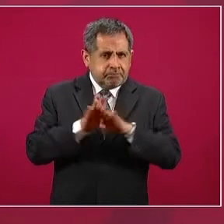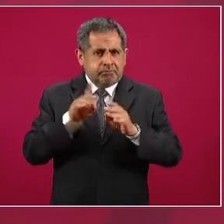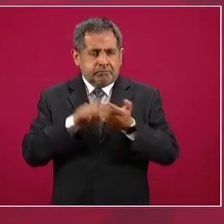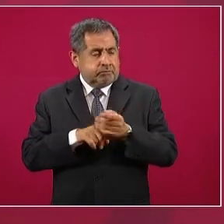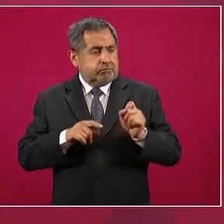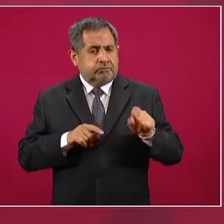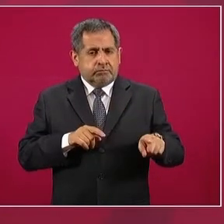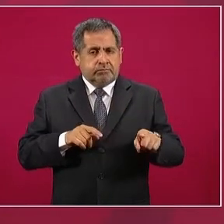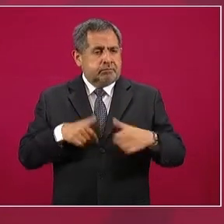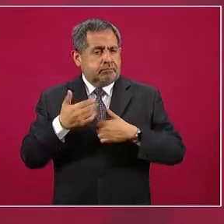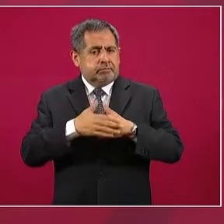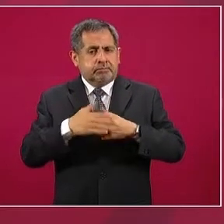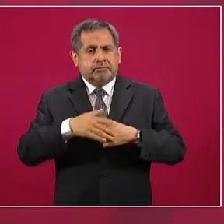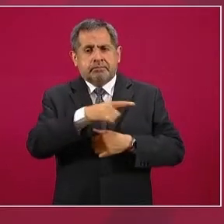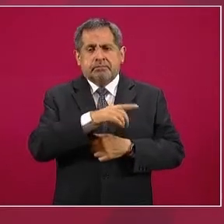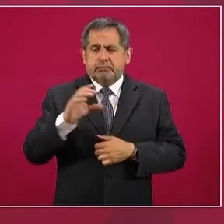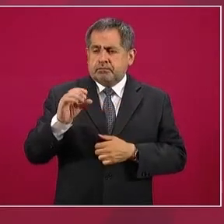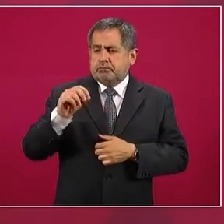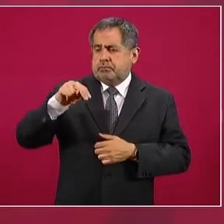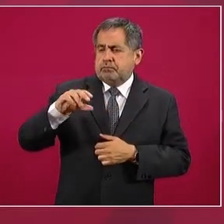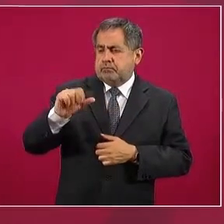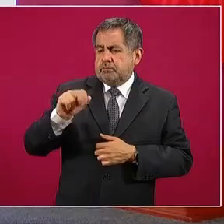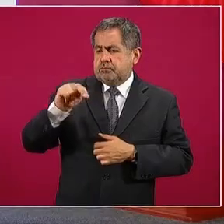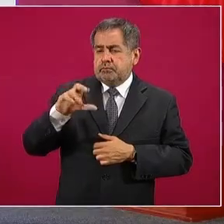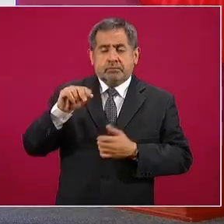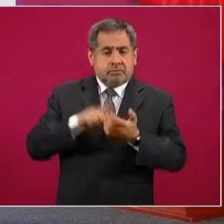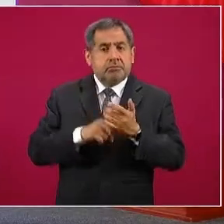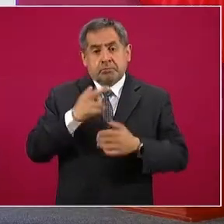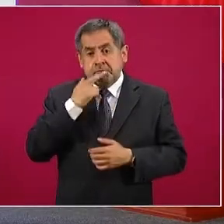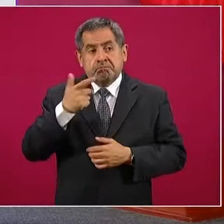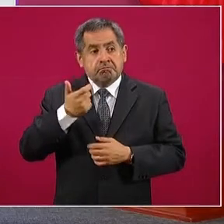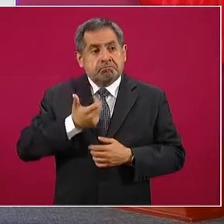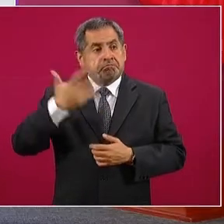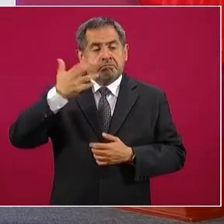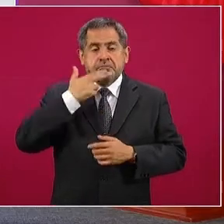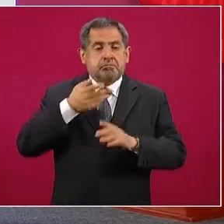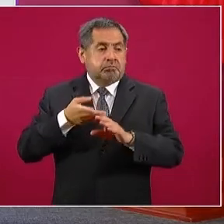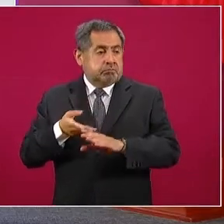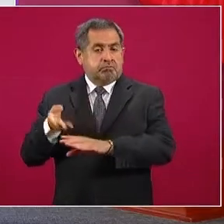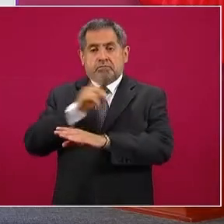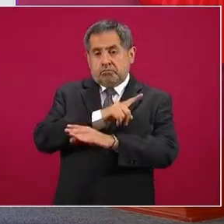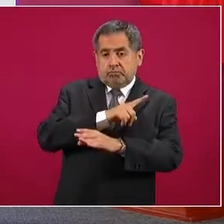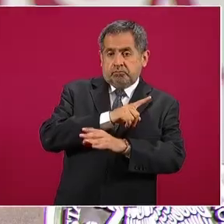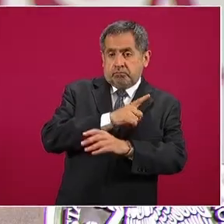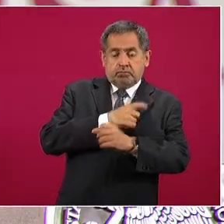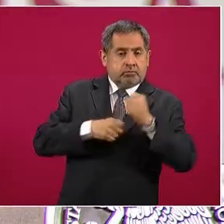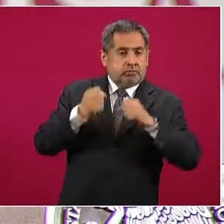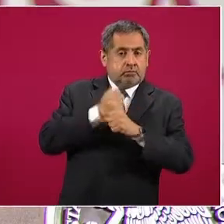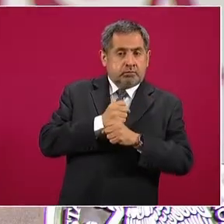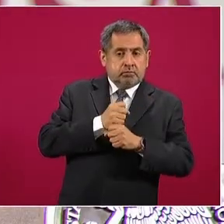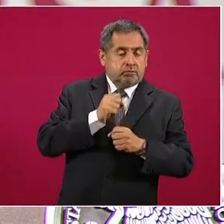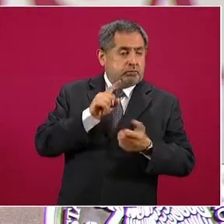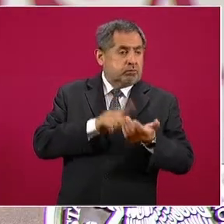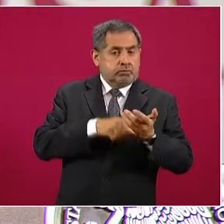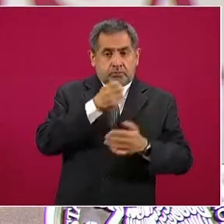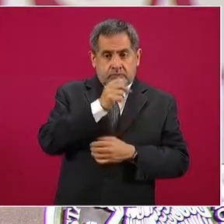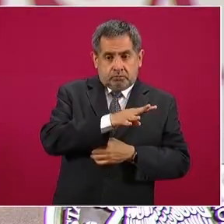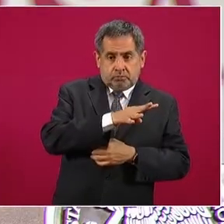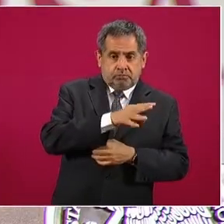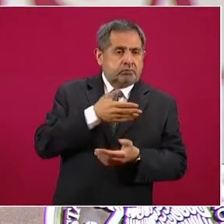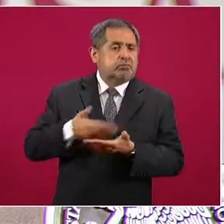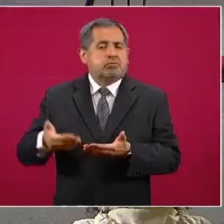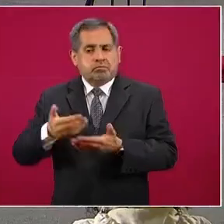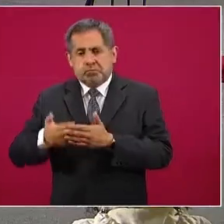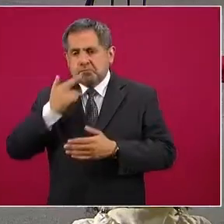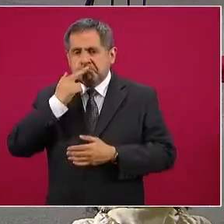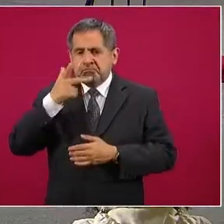fecha próxima la Concanaco, hubo mejores ventas que el Buen Fin de la edición novena en 2019. Y